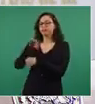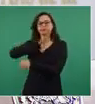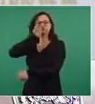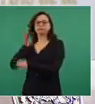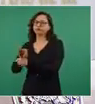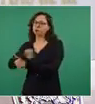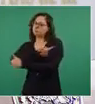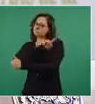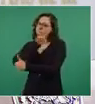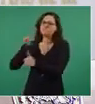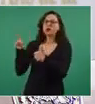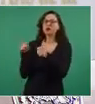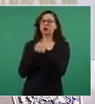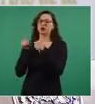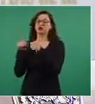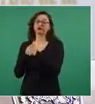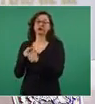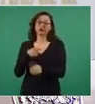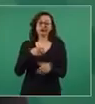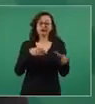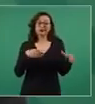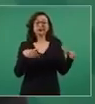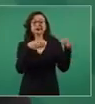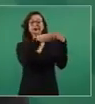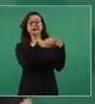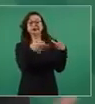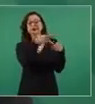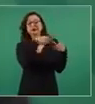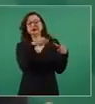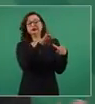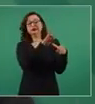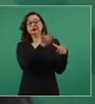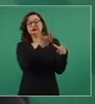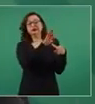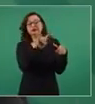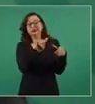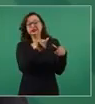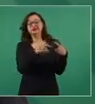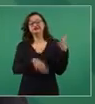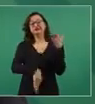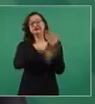los conservadores. Pero eso es lo principal.